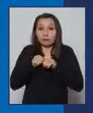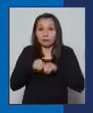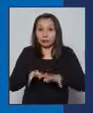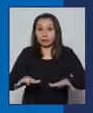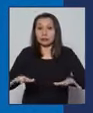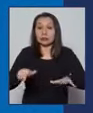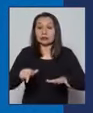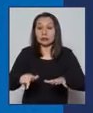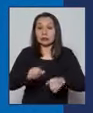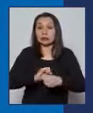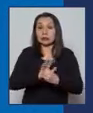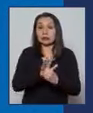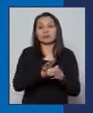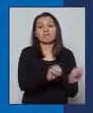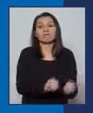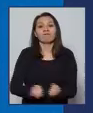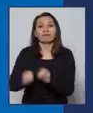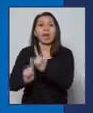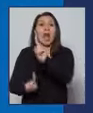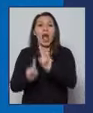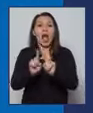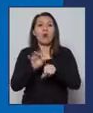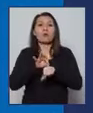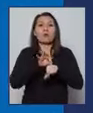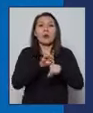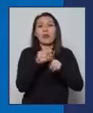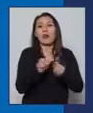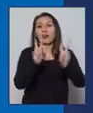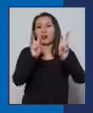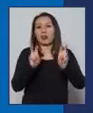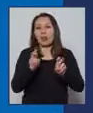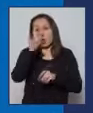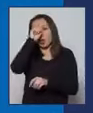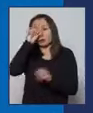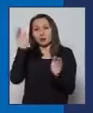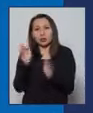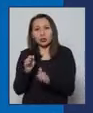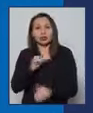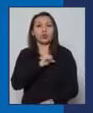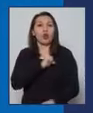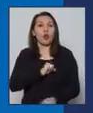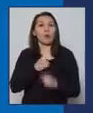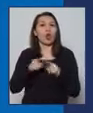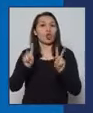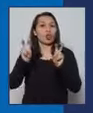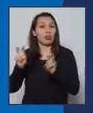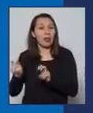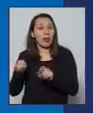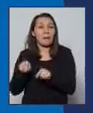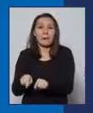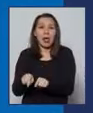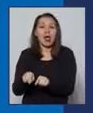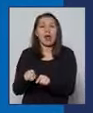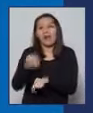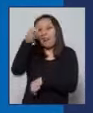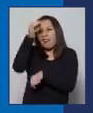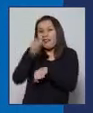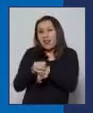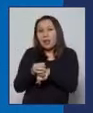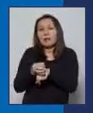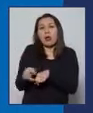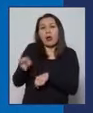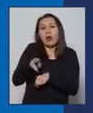se postergan algunas atenciones en atención primaria, en cirugía, atención a enfermedad